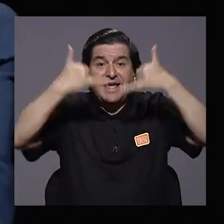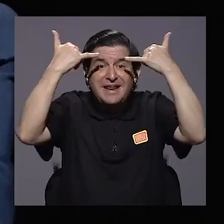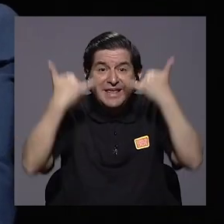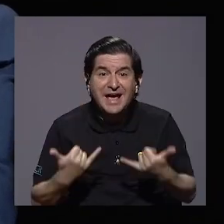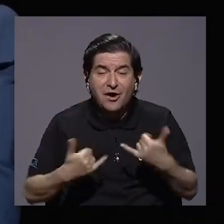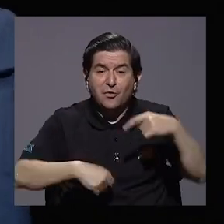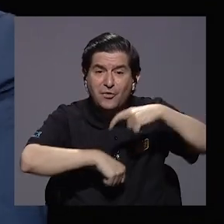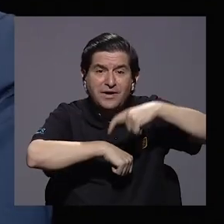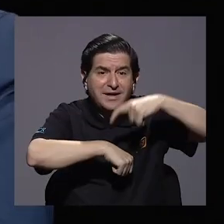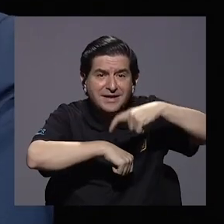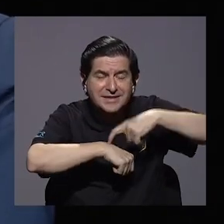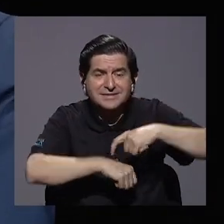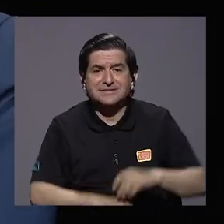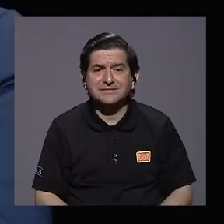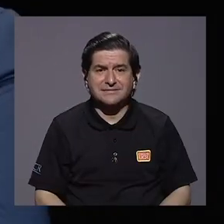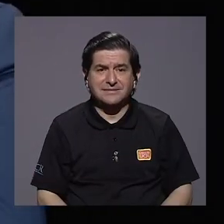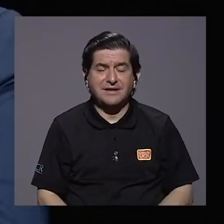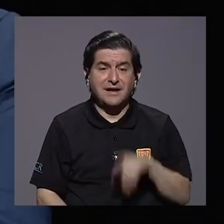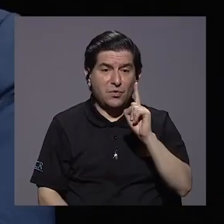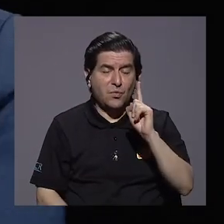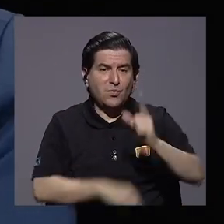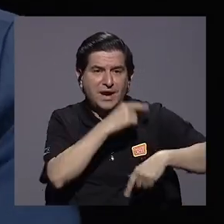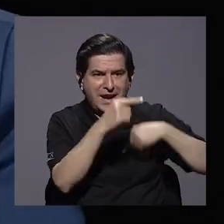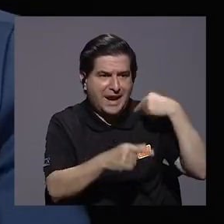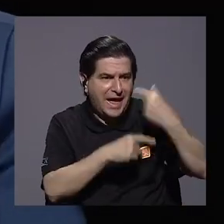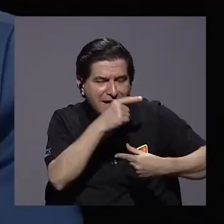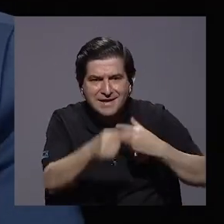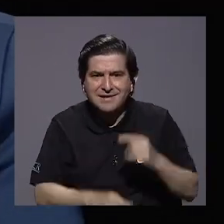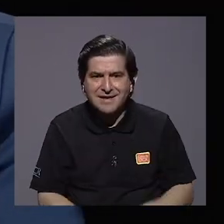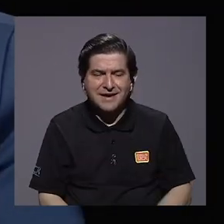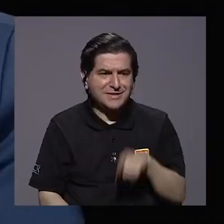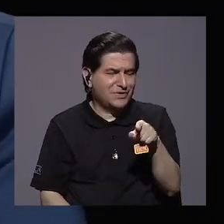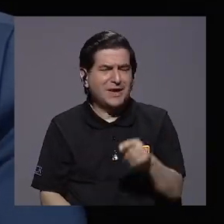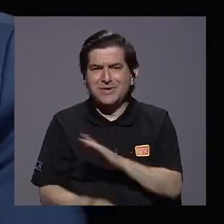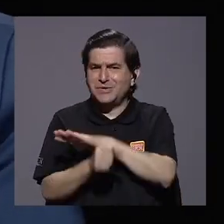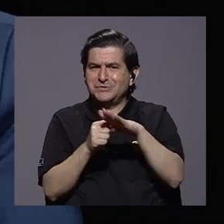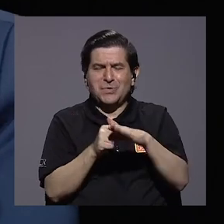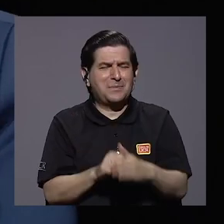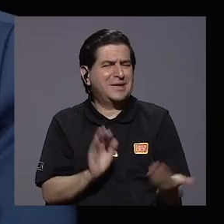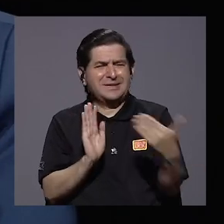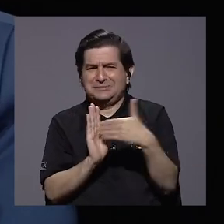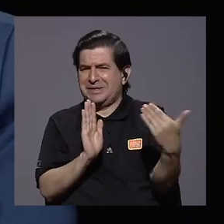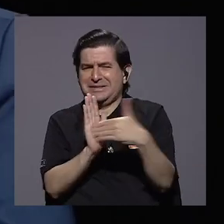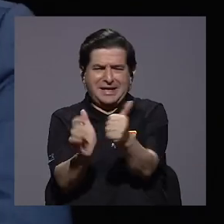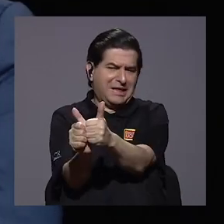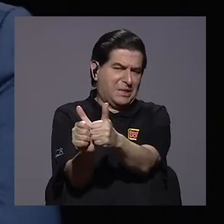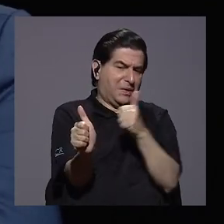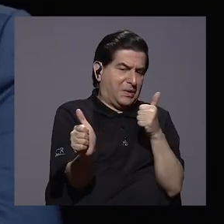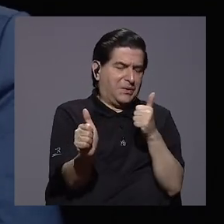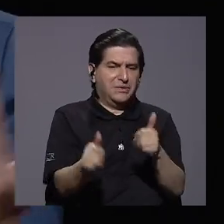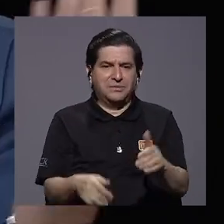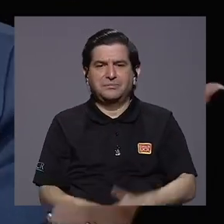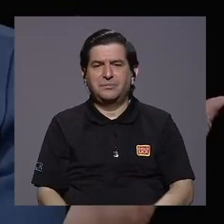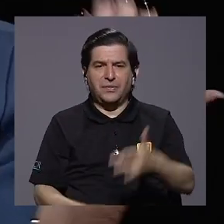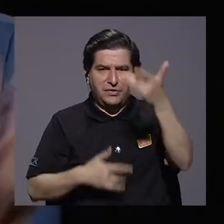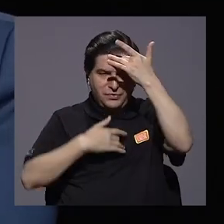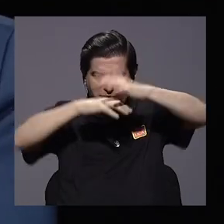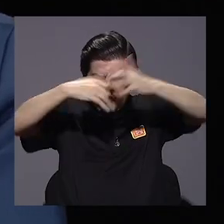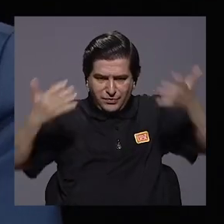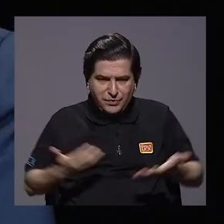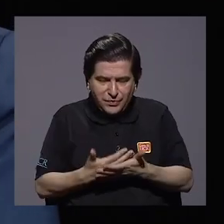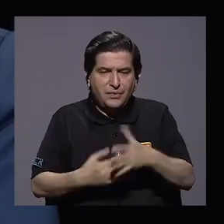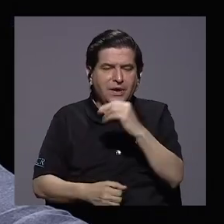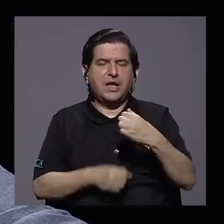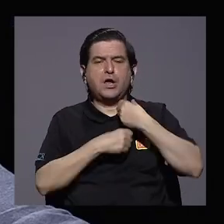están perdiendo este año. Hay una generación que va a estar totalmente golpeada por esta pandemia y por la